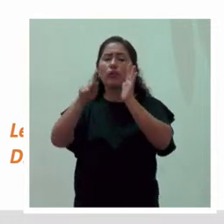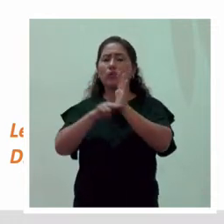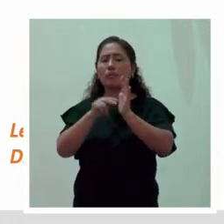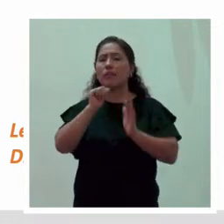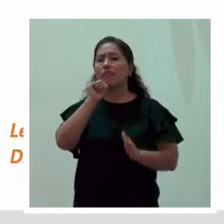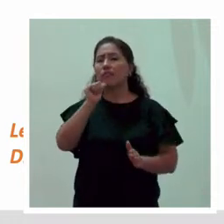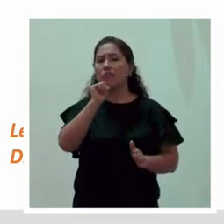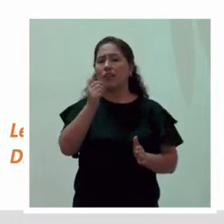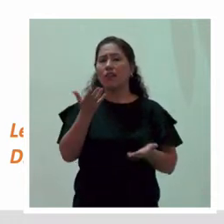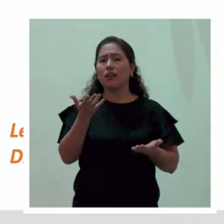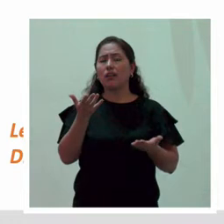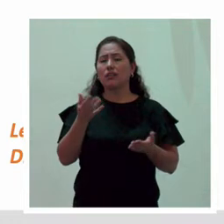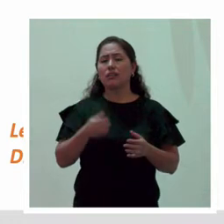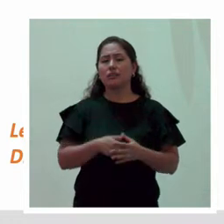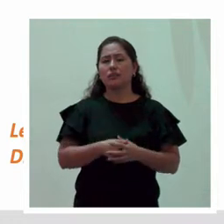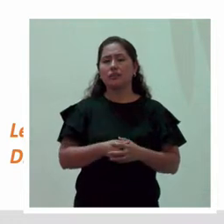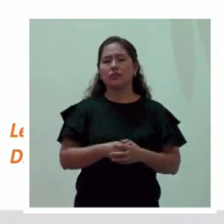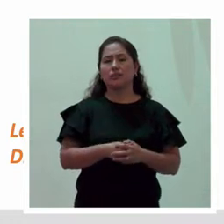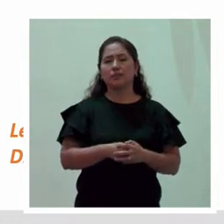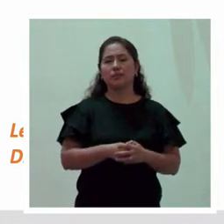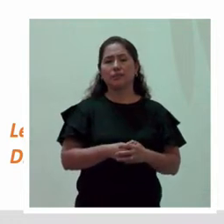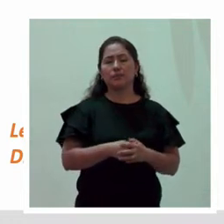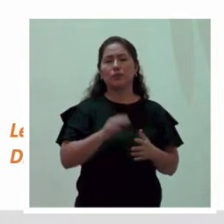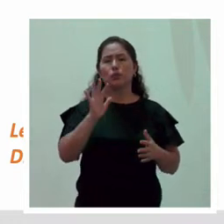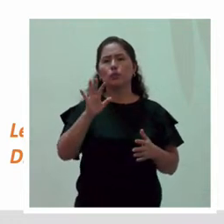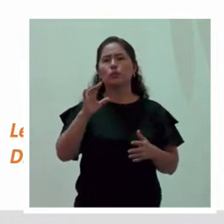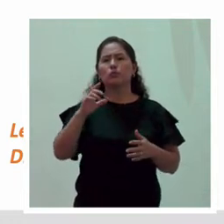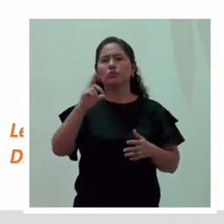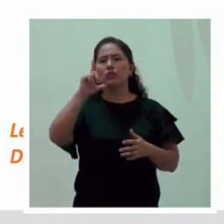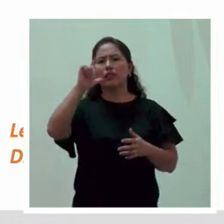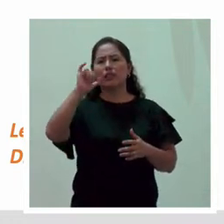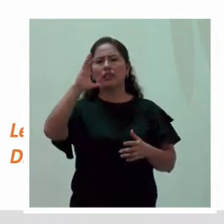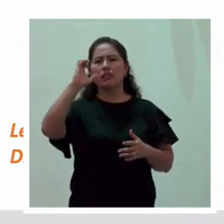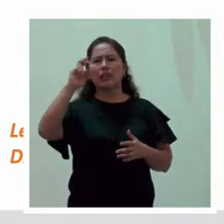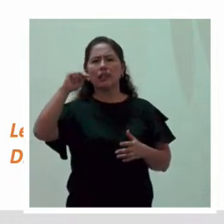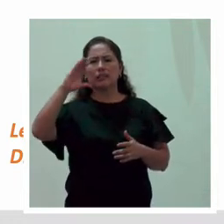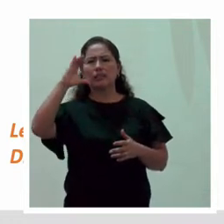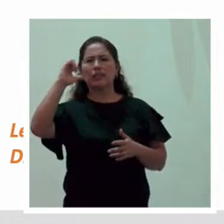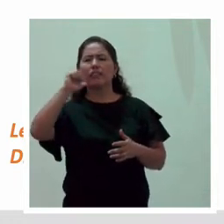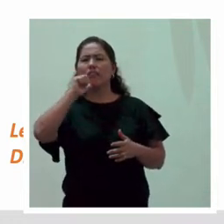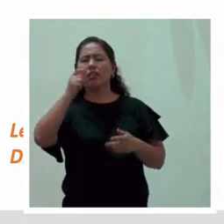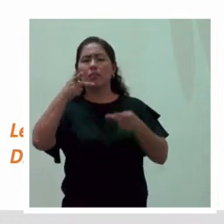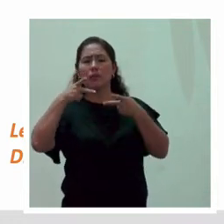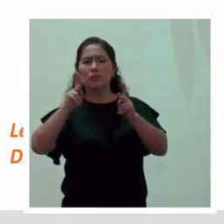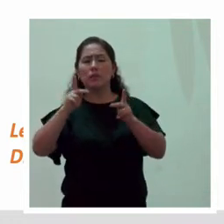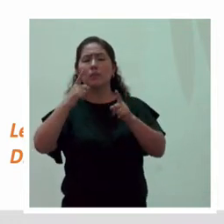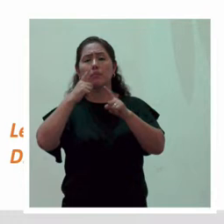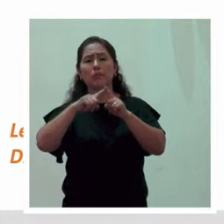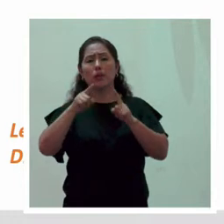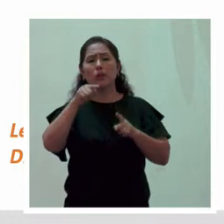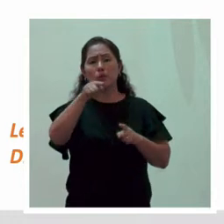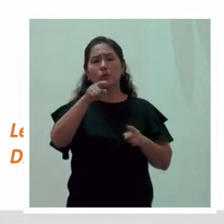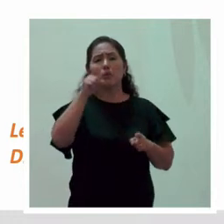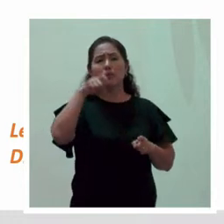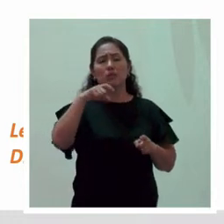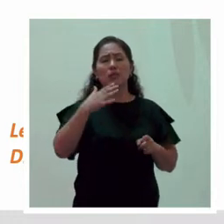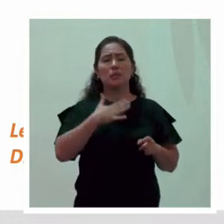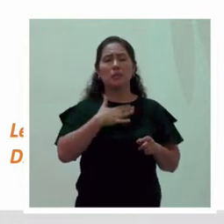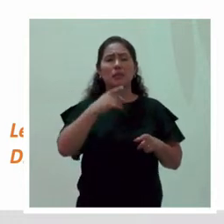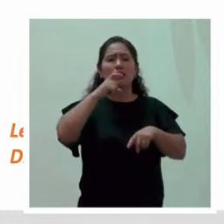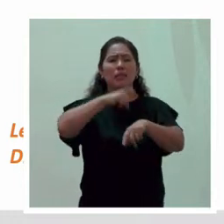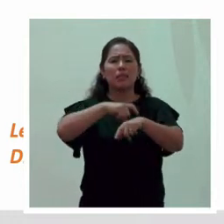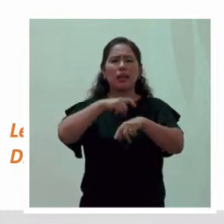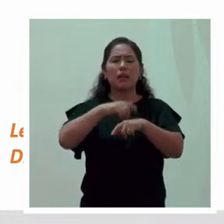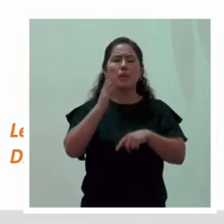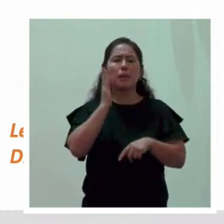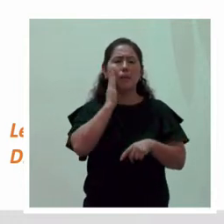con la denominación de licencia, ni con la denominación de permiso, pero finalmente tiene esa naturaleza. Es el tiempo que